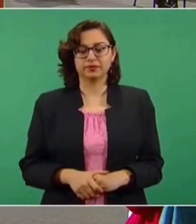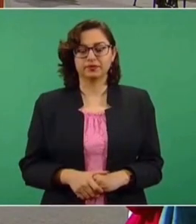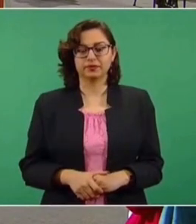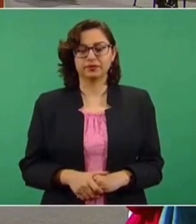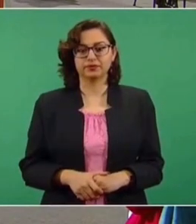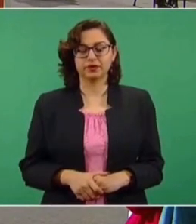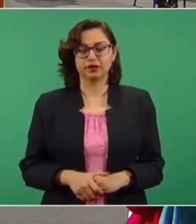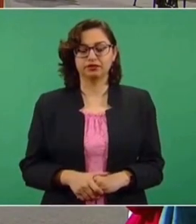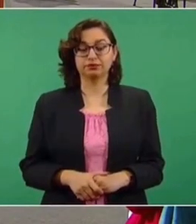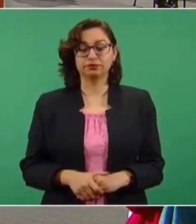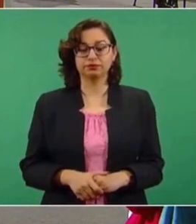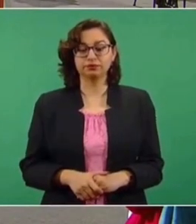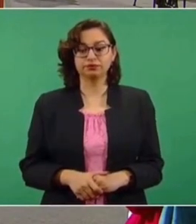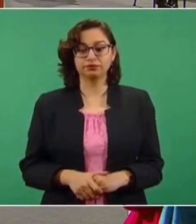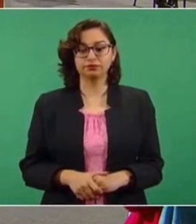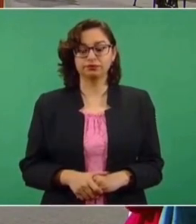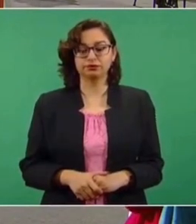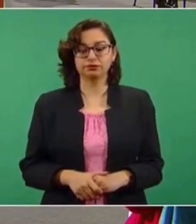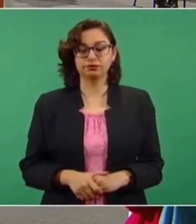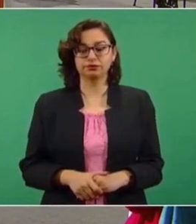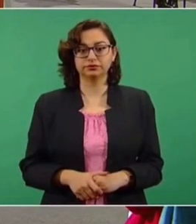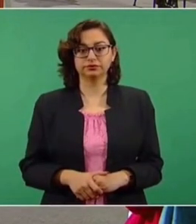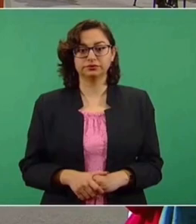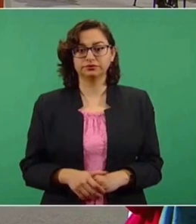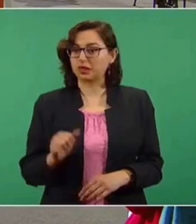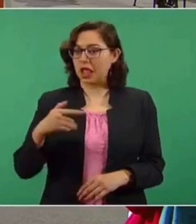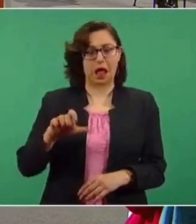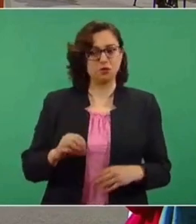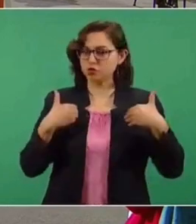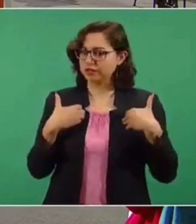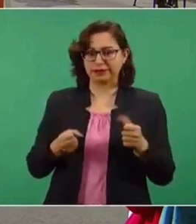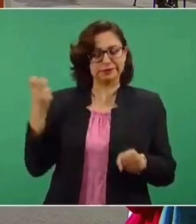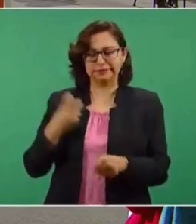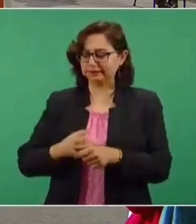Rivira, ministro Cocío, hablo no entiende, qué terco es.